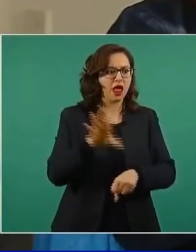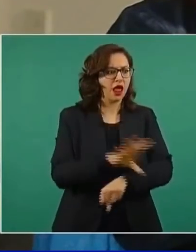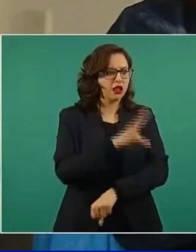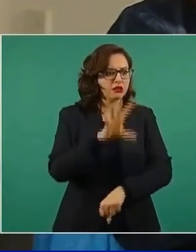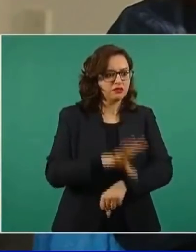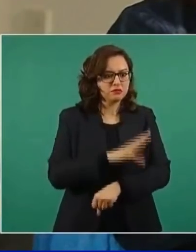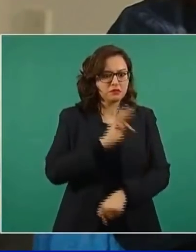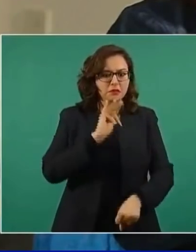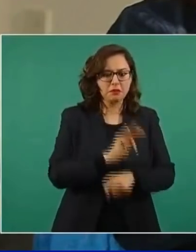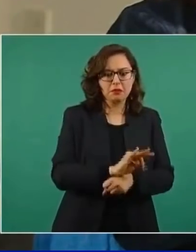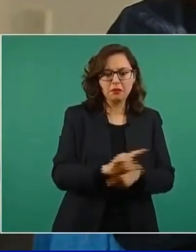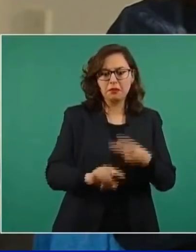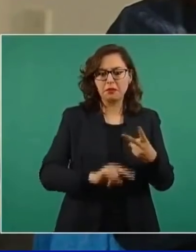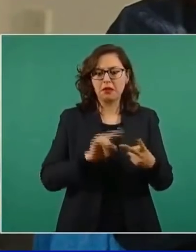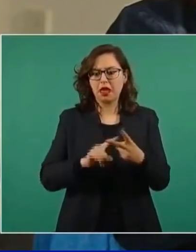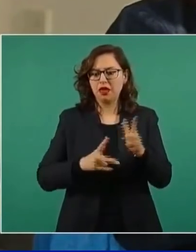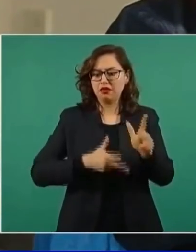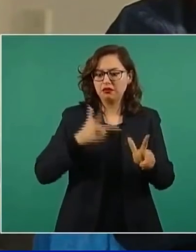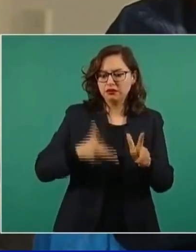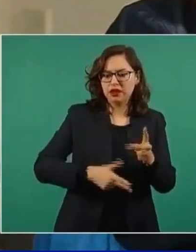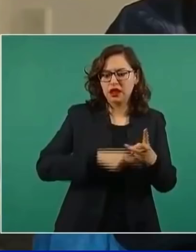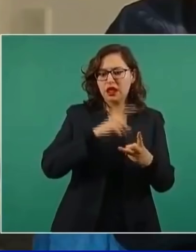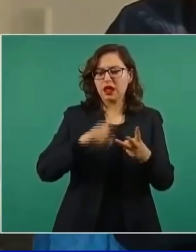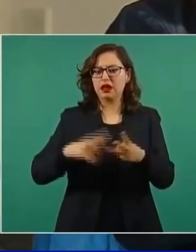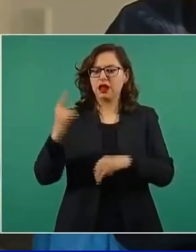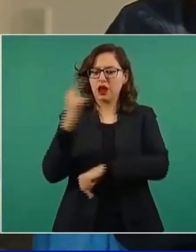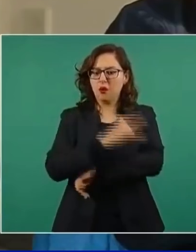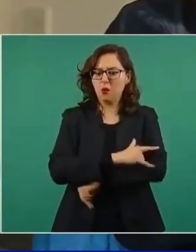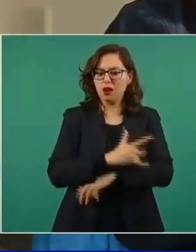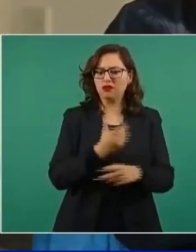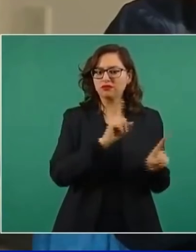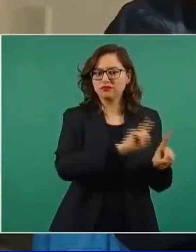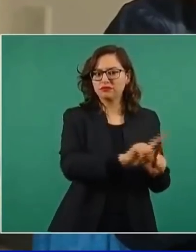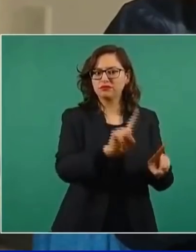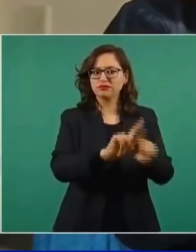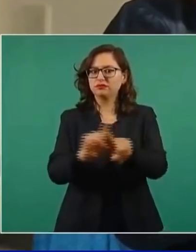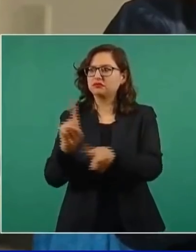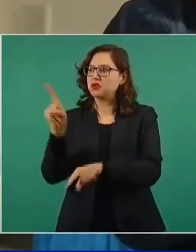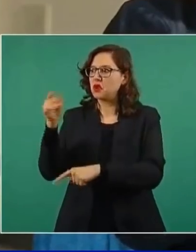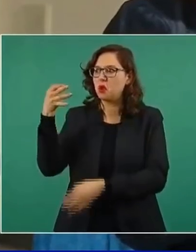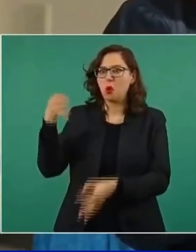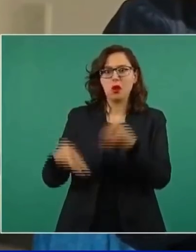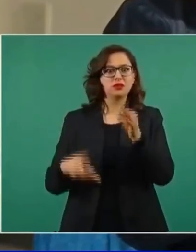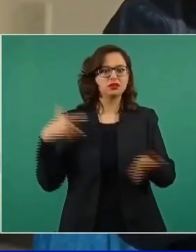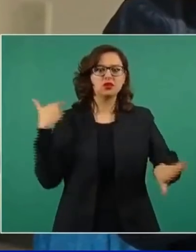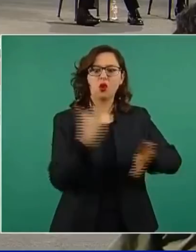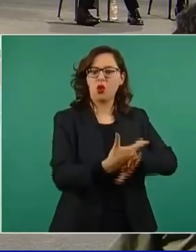aeropuerto de la Ciudad de México y otras obras y otras decisiones.